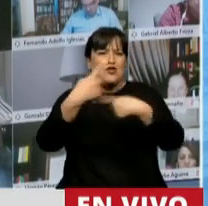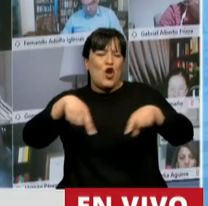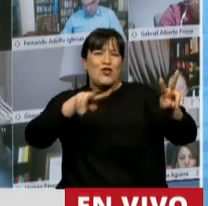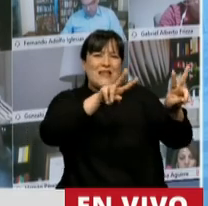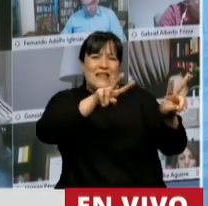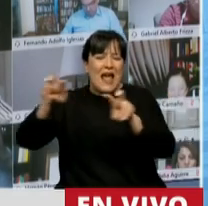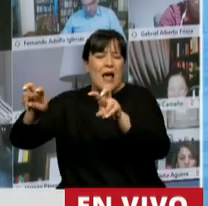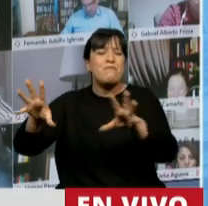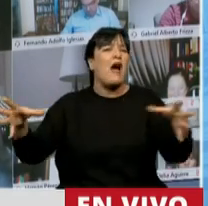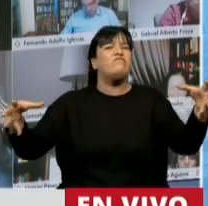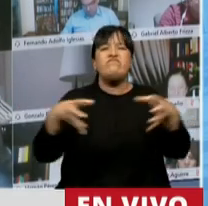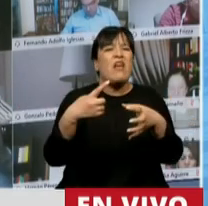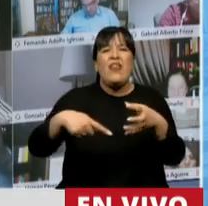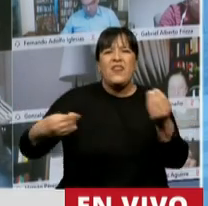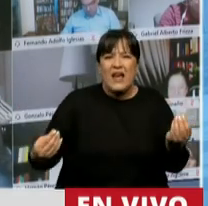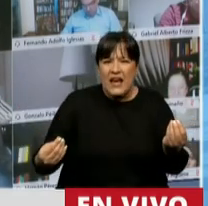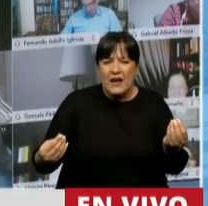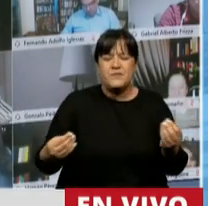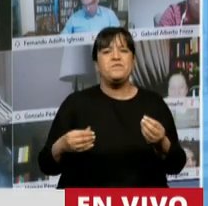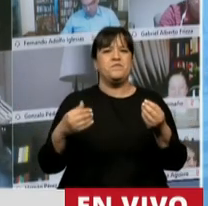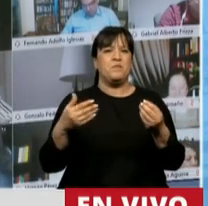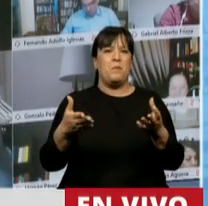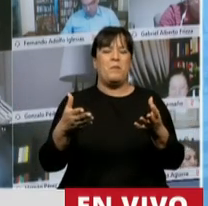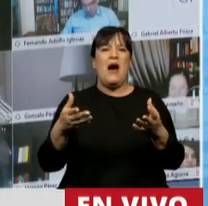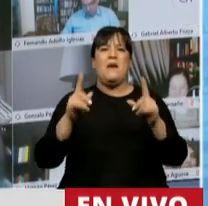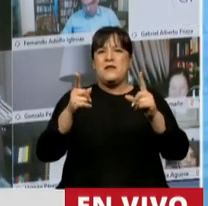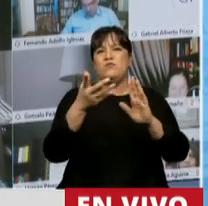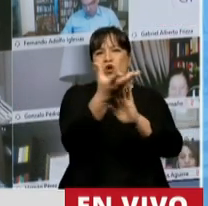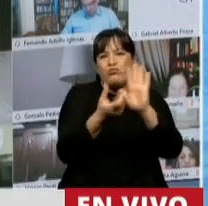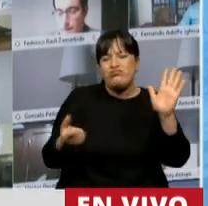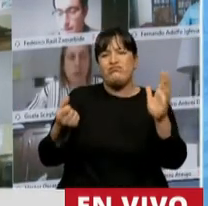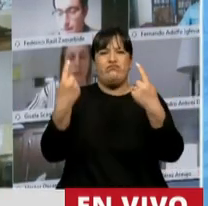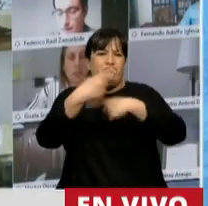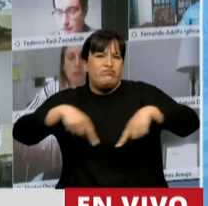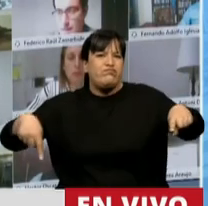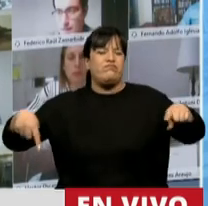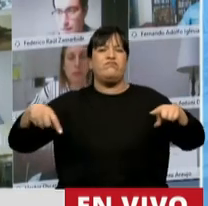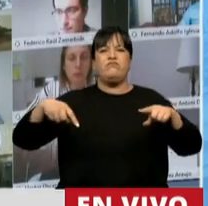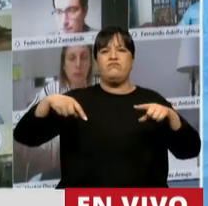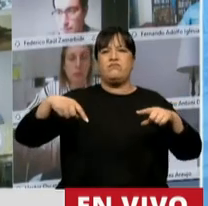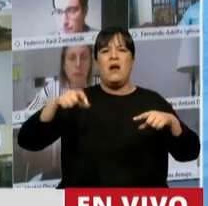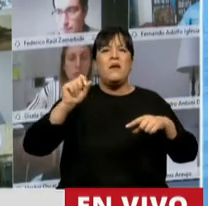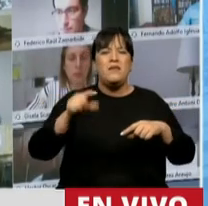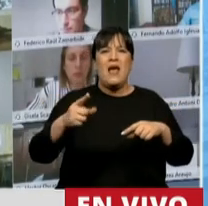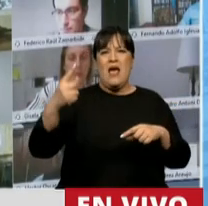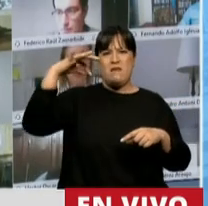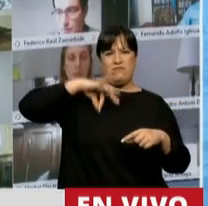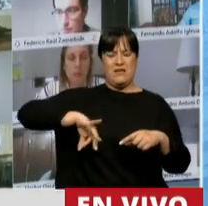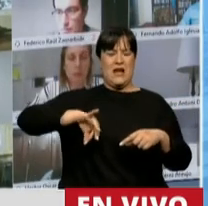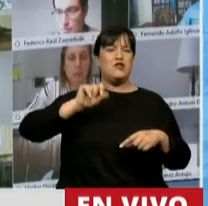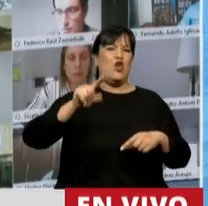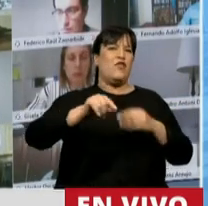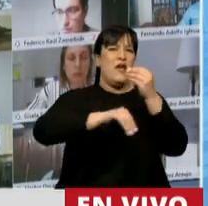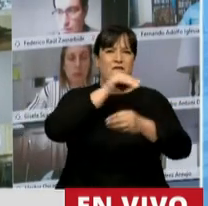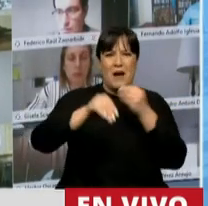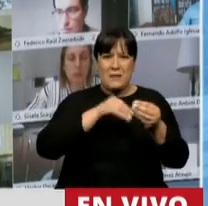a la extracción y a la exacción y a la salida de los ingresos que tiene una familia